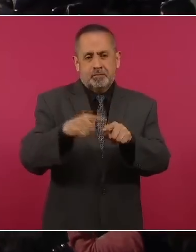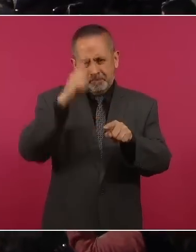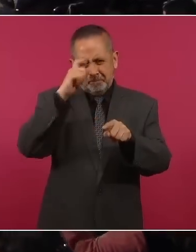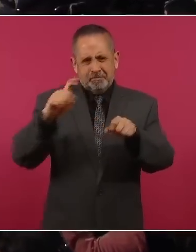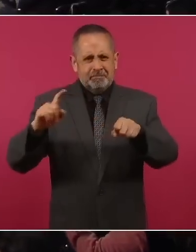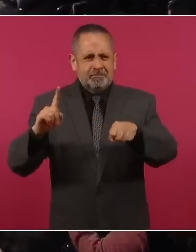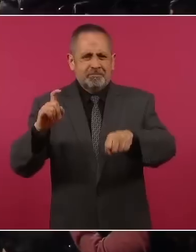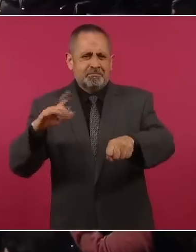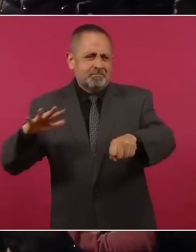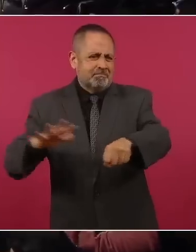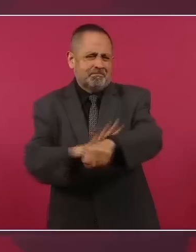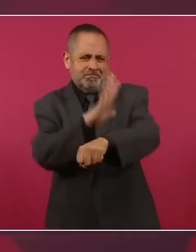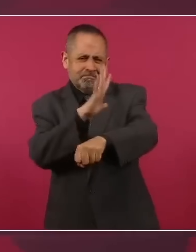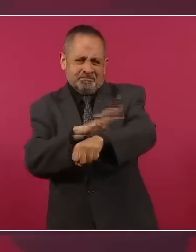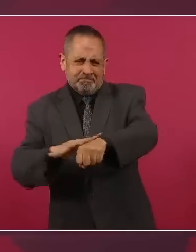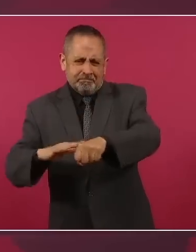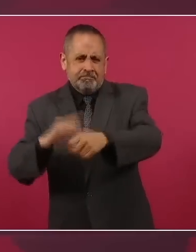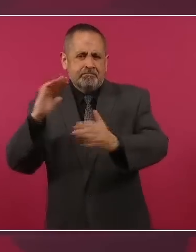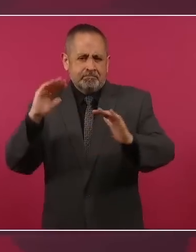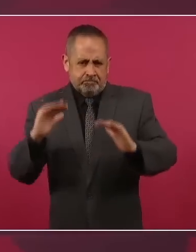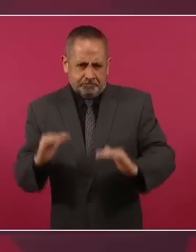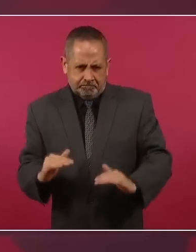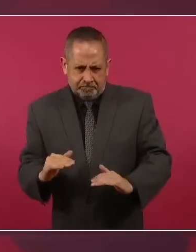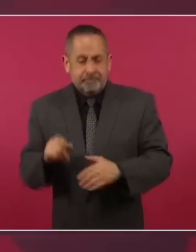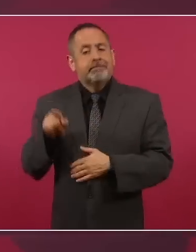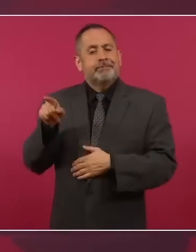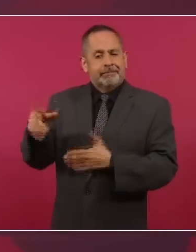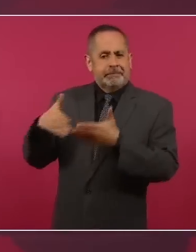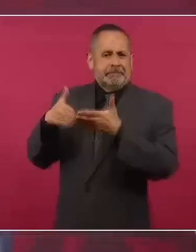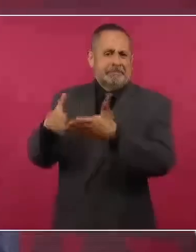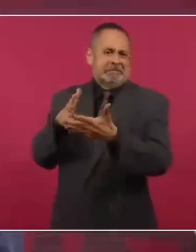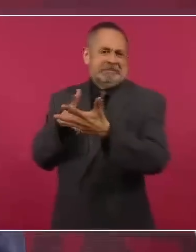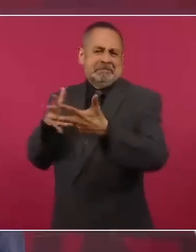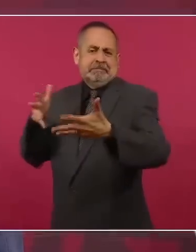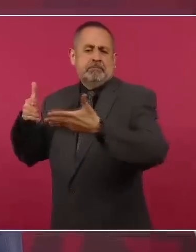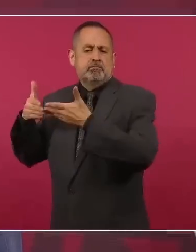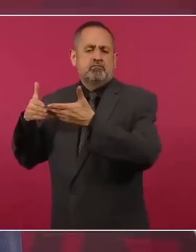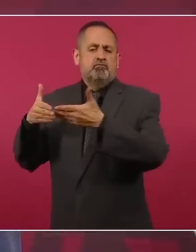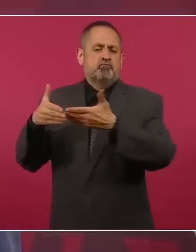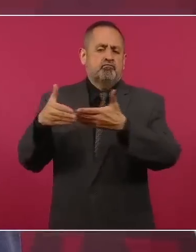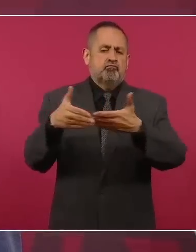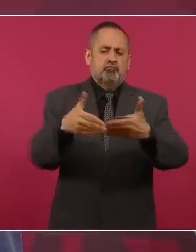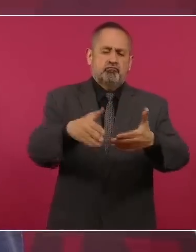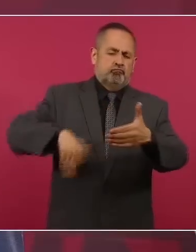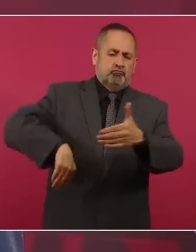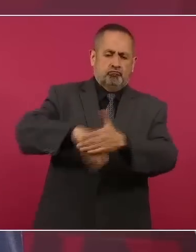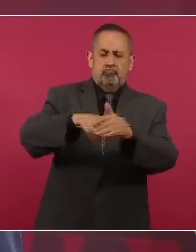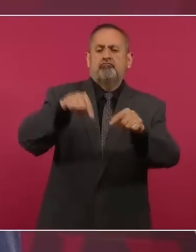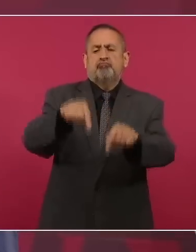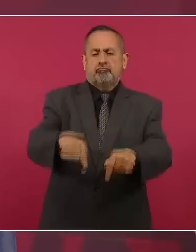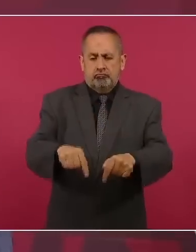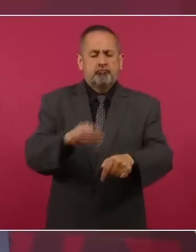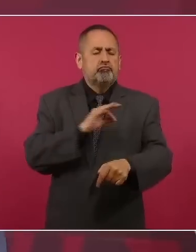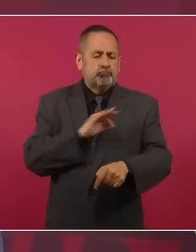Cruz para que puedan entrar barcos muy grandes de gran calado.